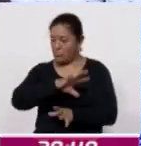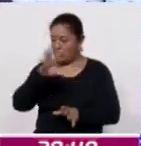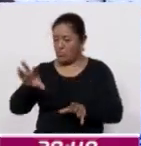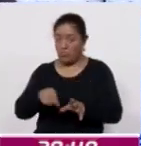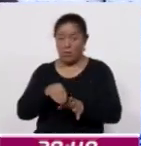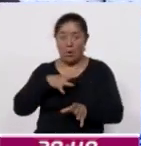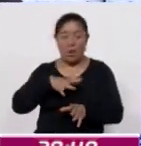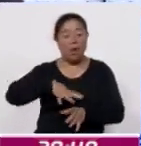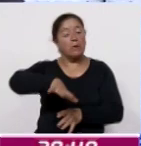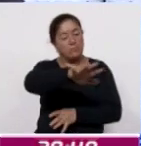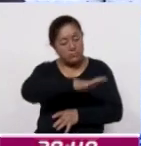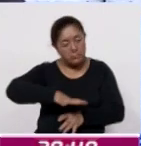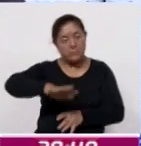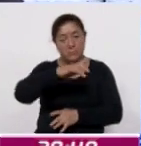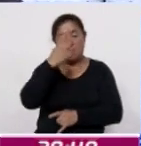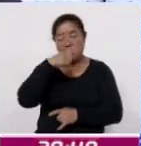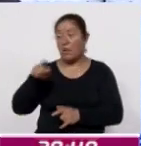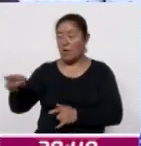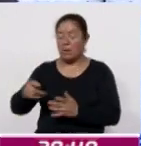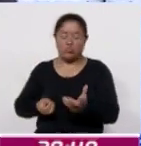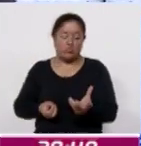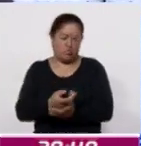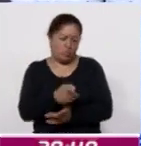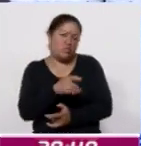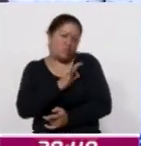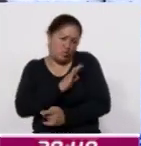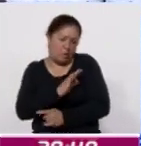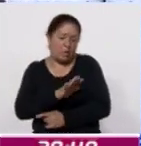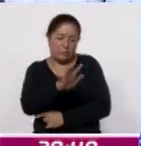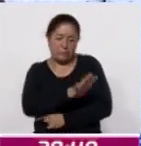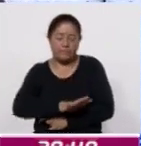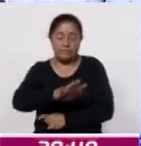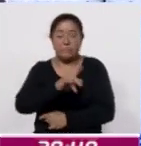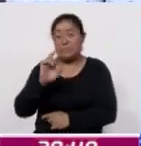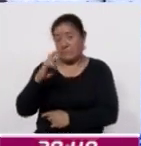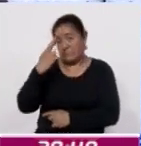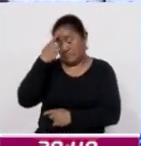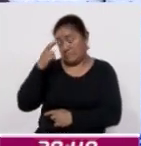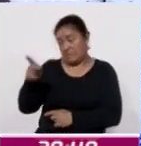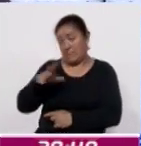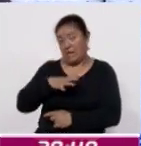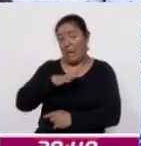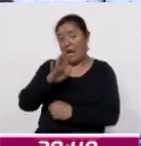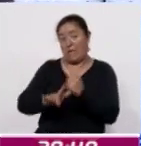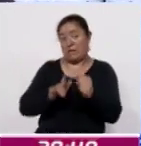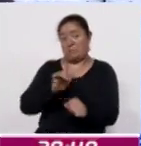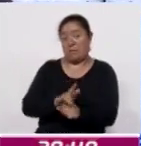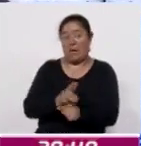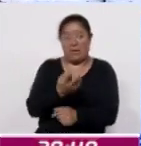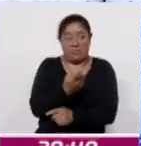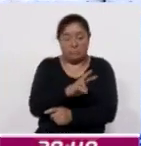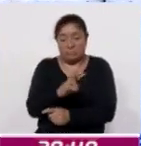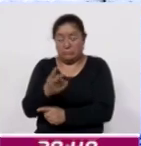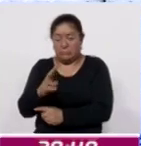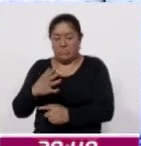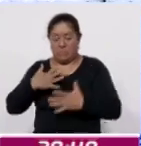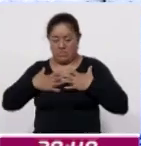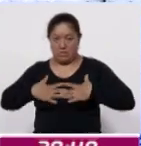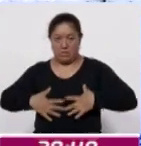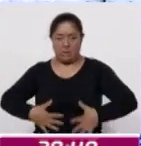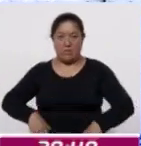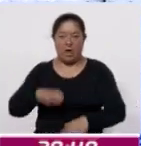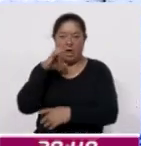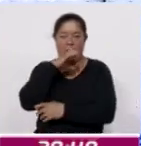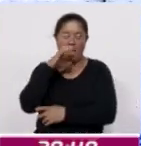recinto para que pudieran estar en condiciones, recordando que son animales ectotermos y no pueden controlar su temperatura,